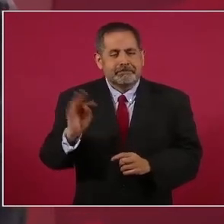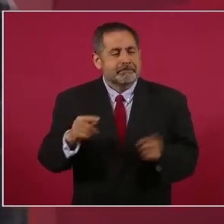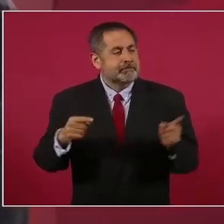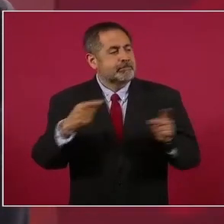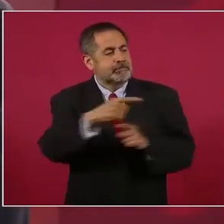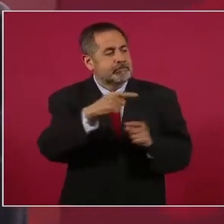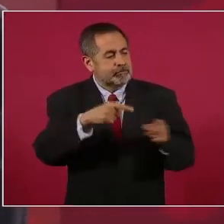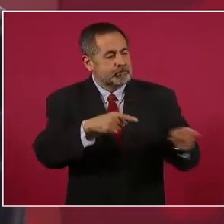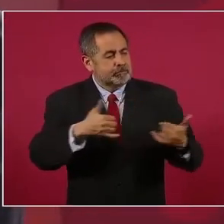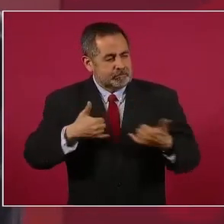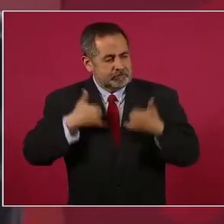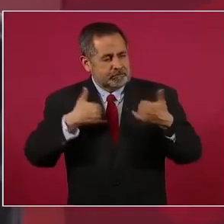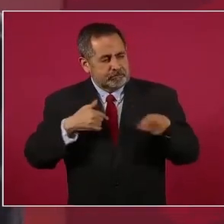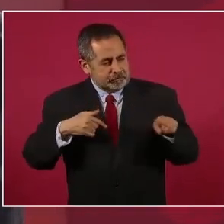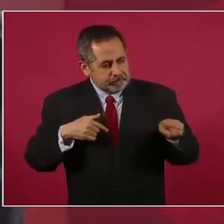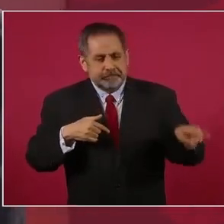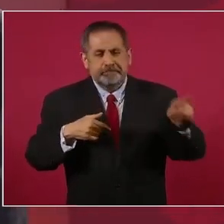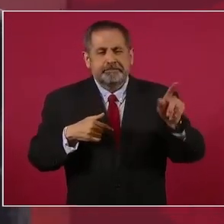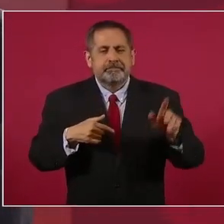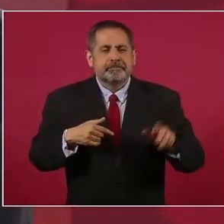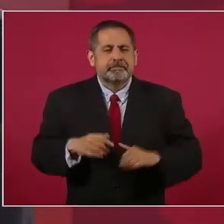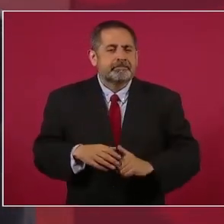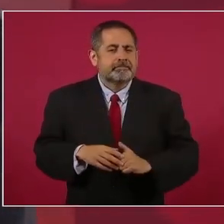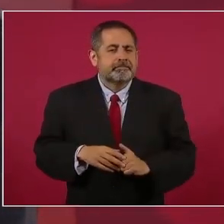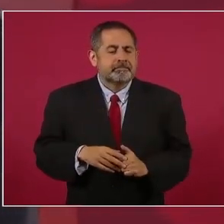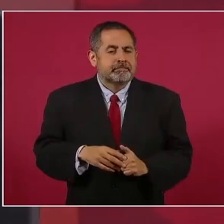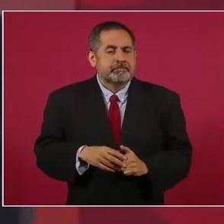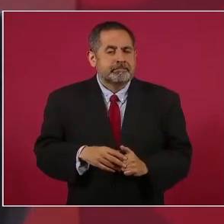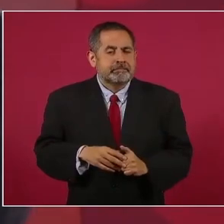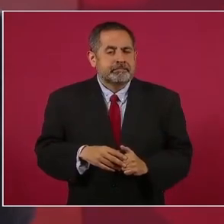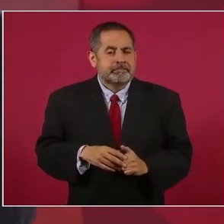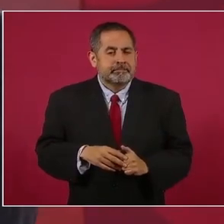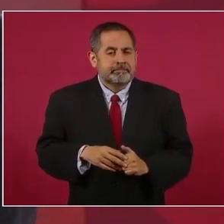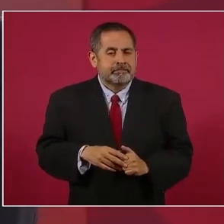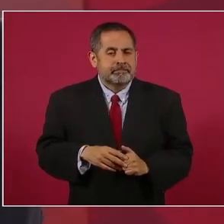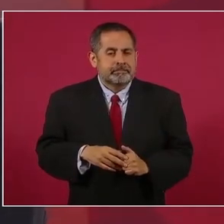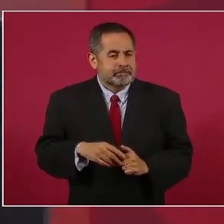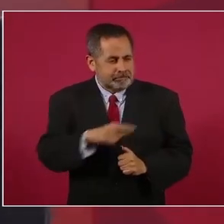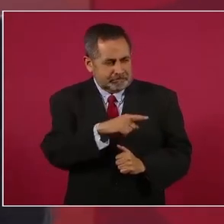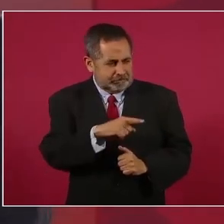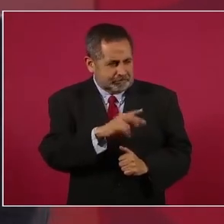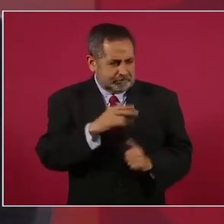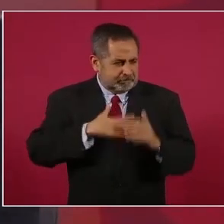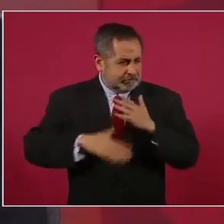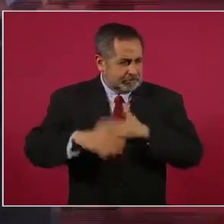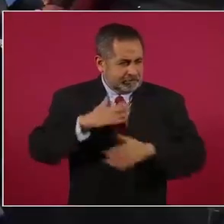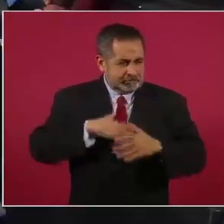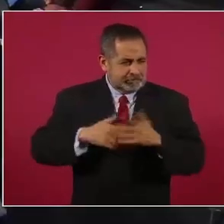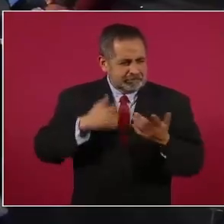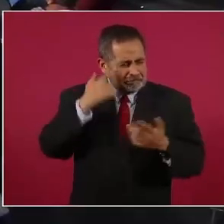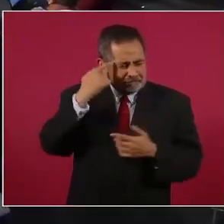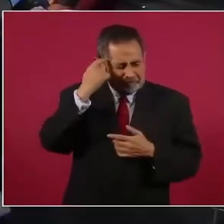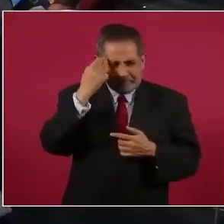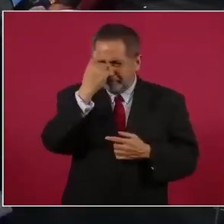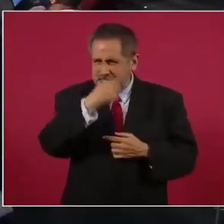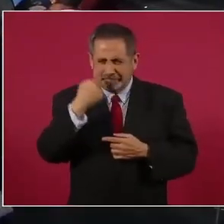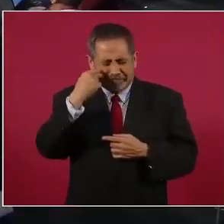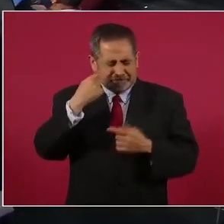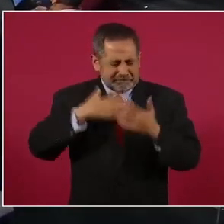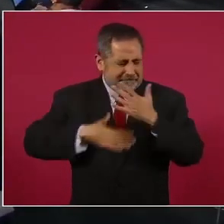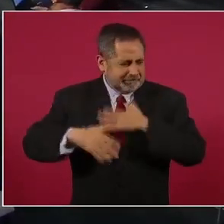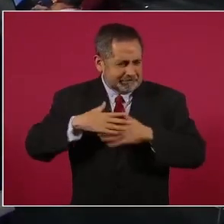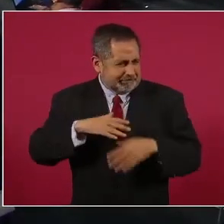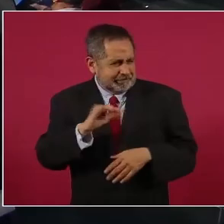joven, no te cansarías o no se te vería cansado,